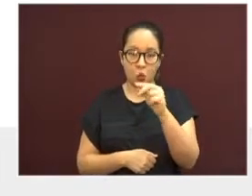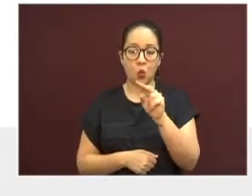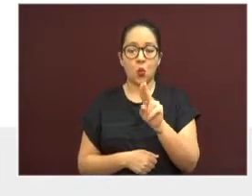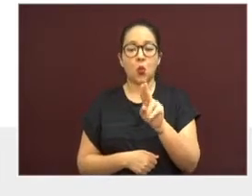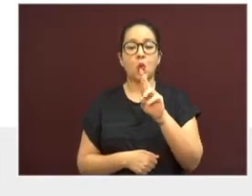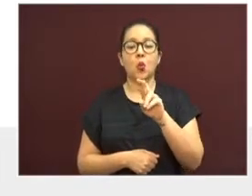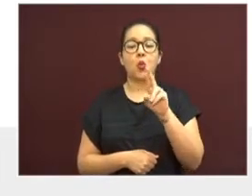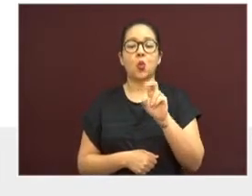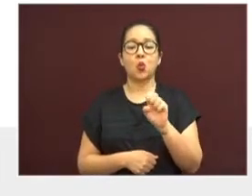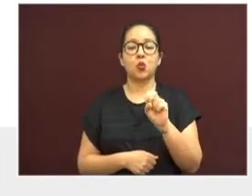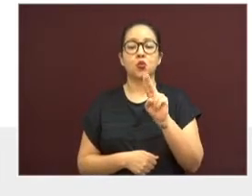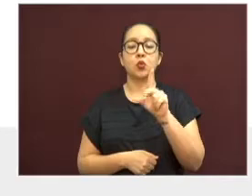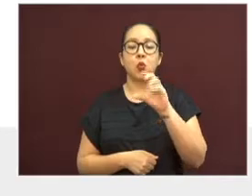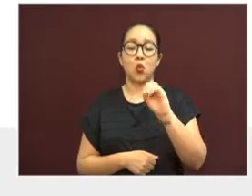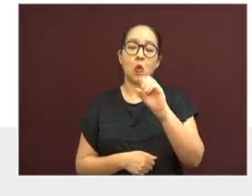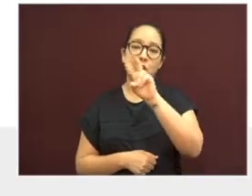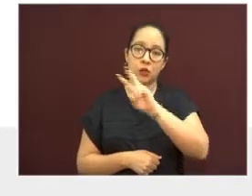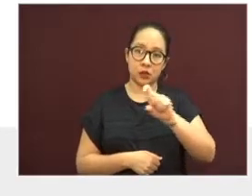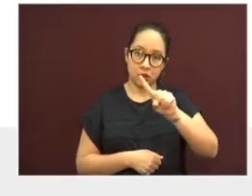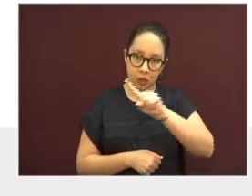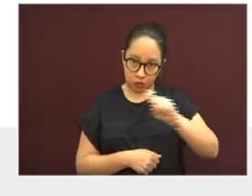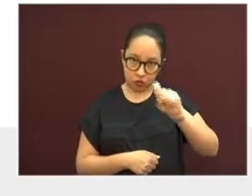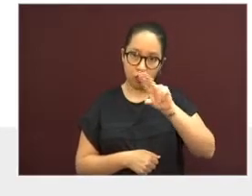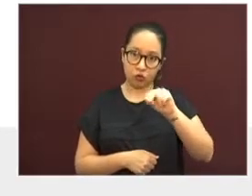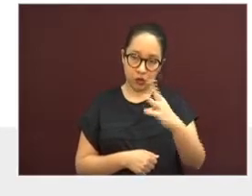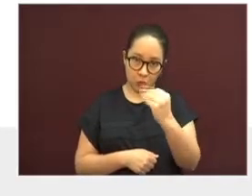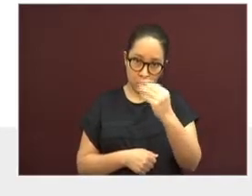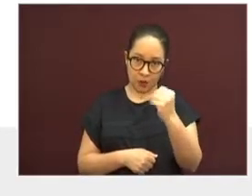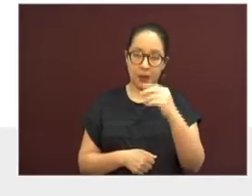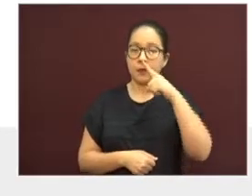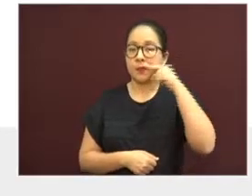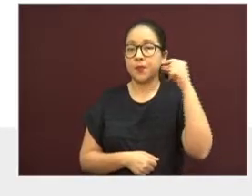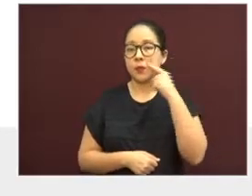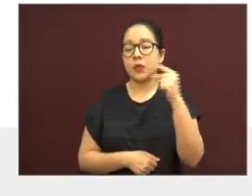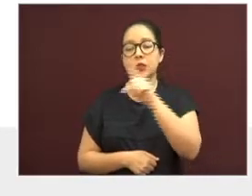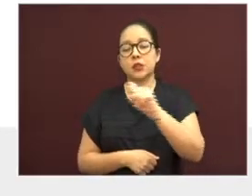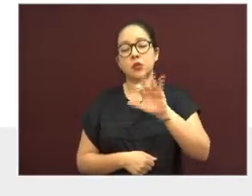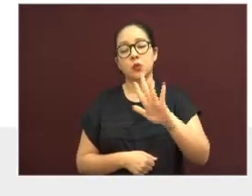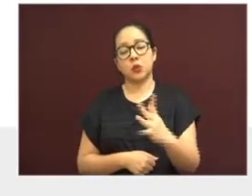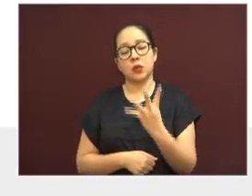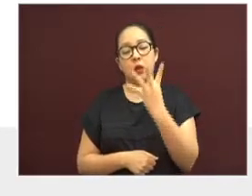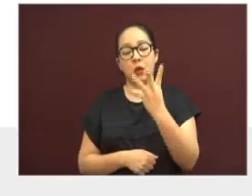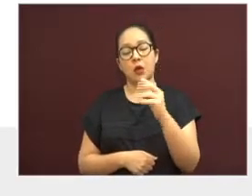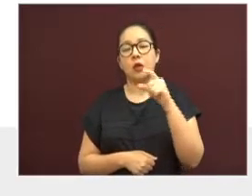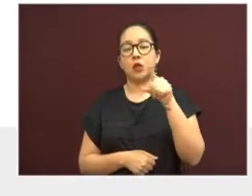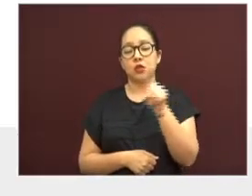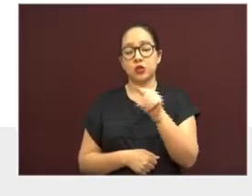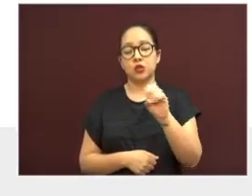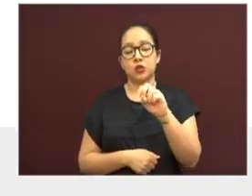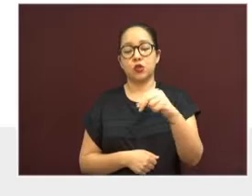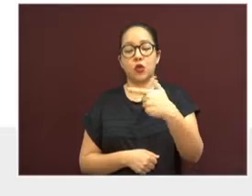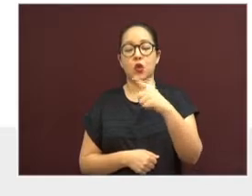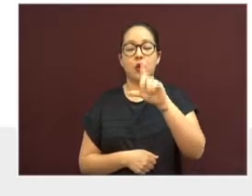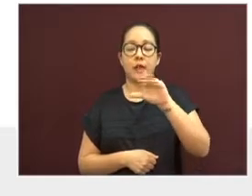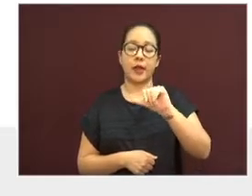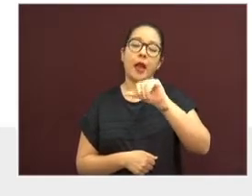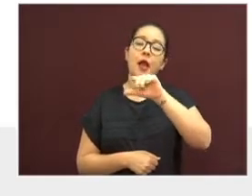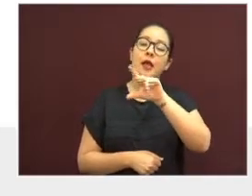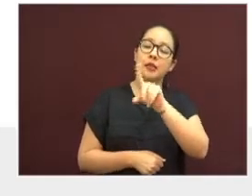189. Emiliano Zapata, 154. Zongolica, 122.